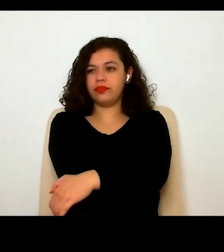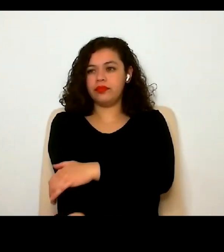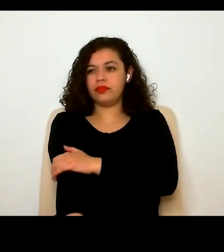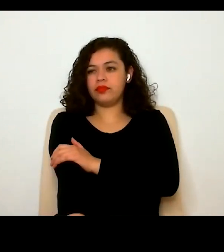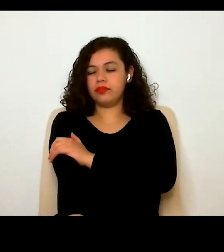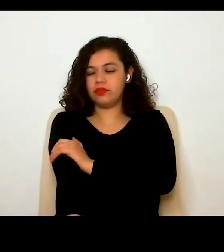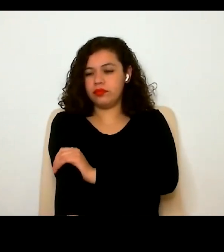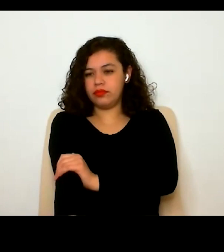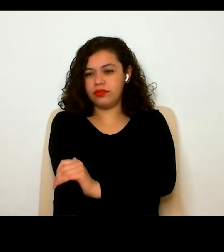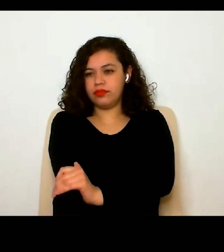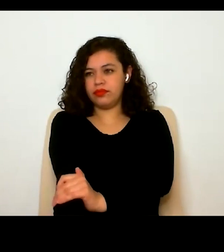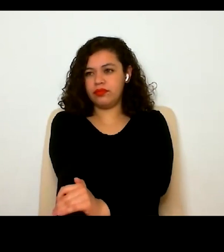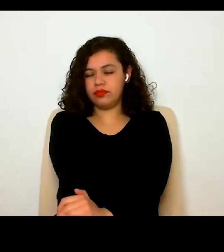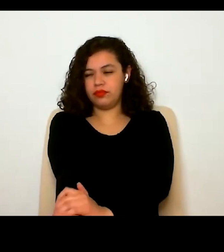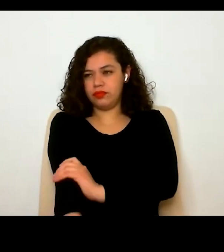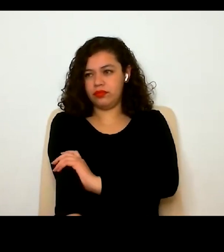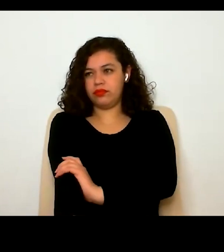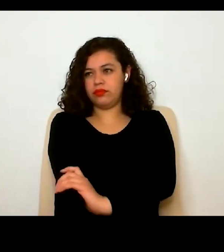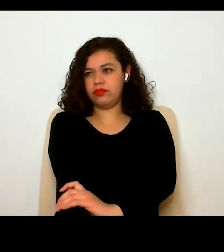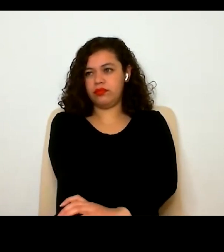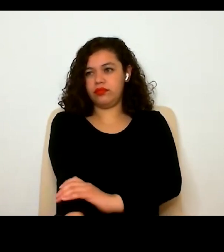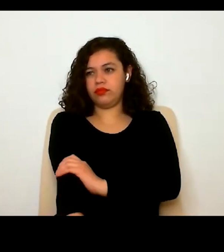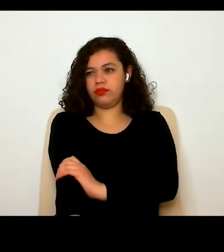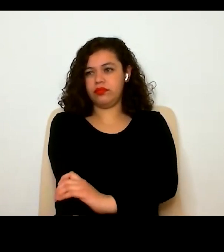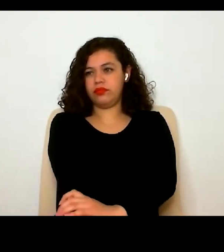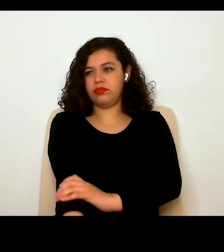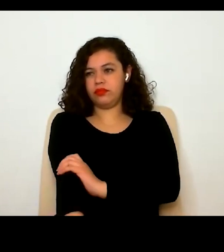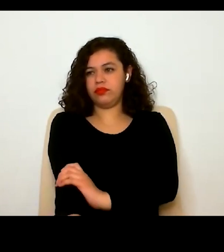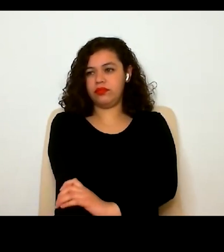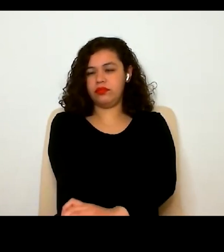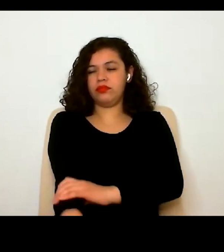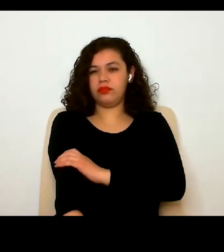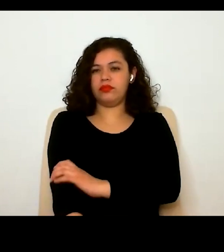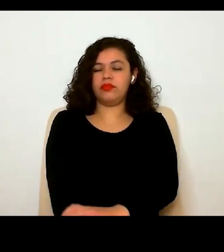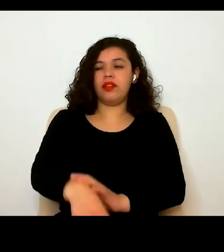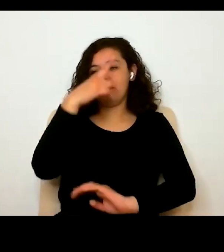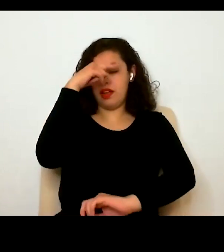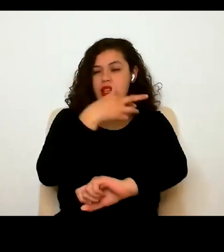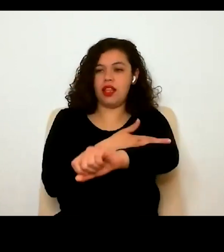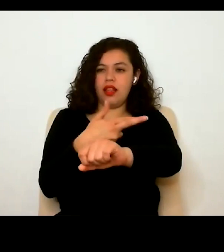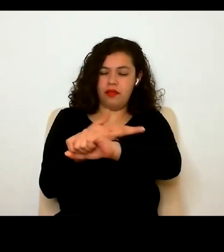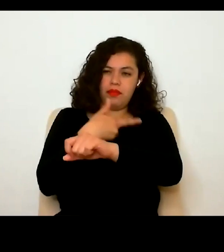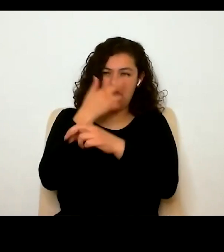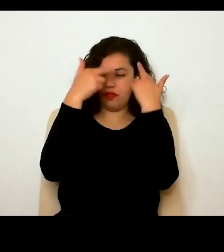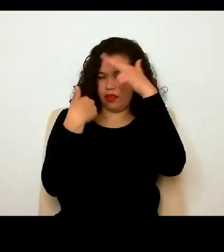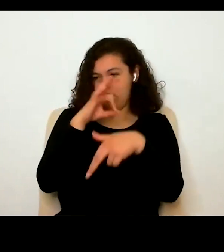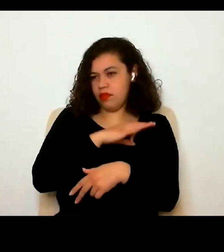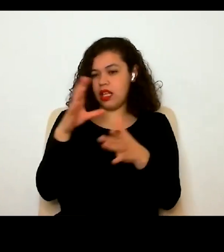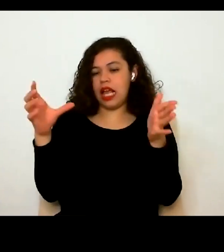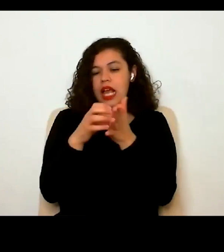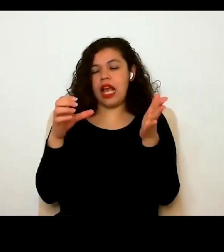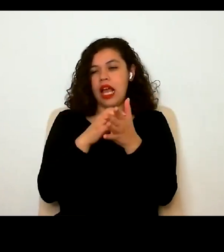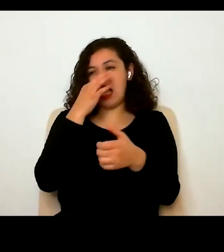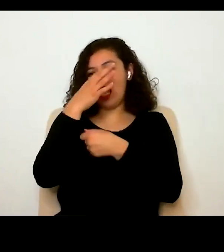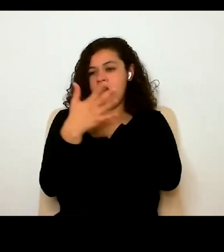De momento, lo que ustedes tendrían que hacer para ver todas las solicitudes o resoluciones de los trámites es a través del buzón. La idea es que ustedes